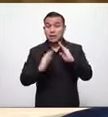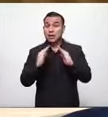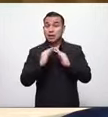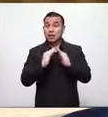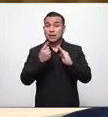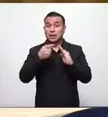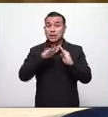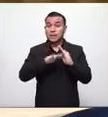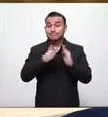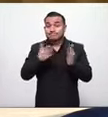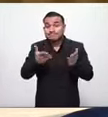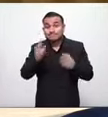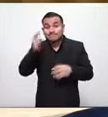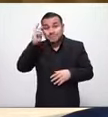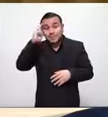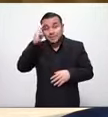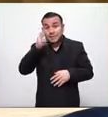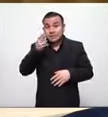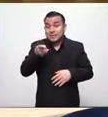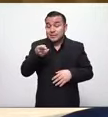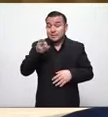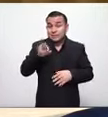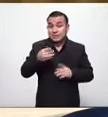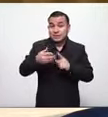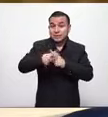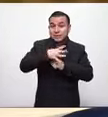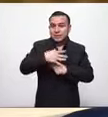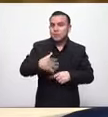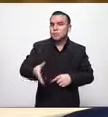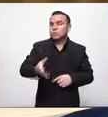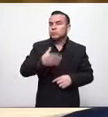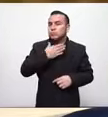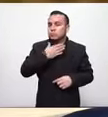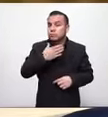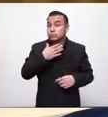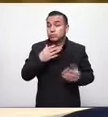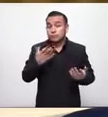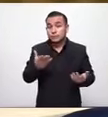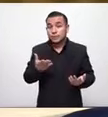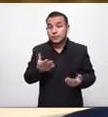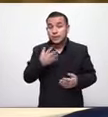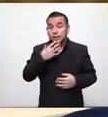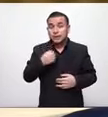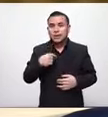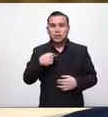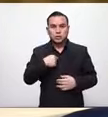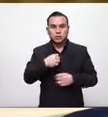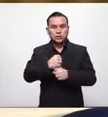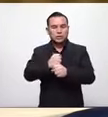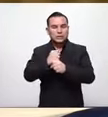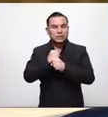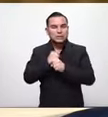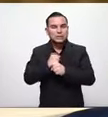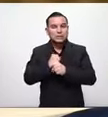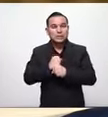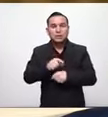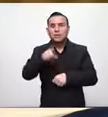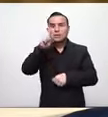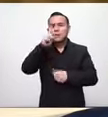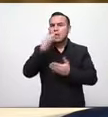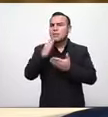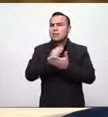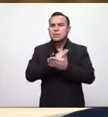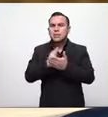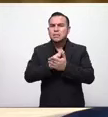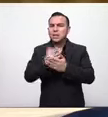prácticamente estamos en una situación bastante complicada pero yo estoy seguro que Dios no nos va a